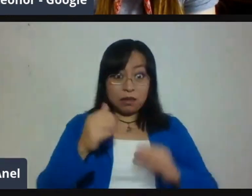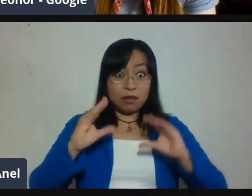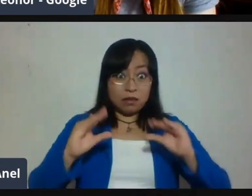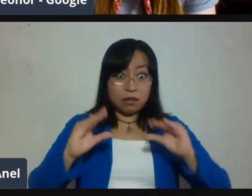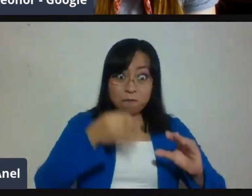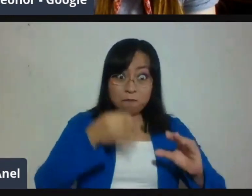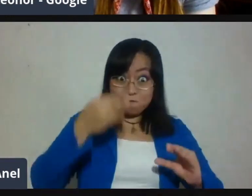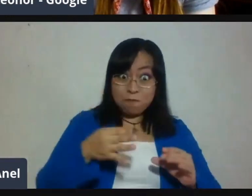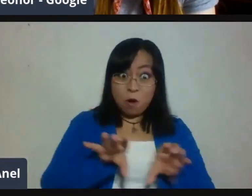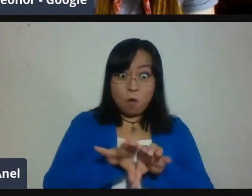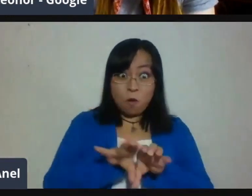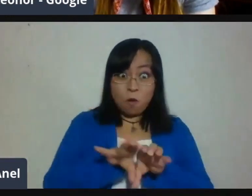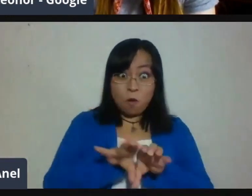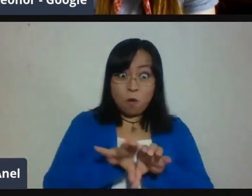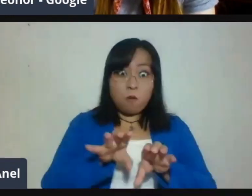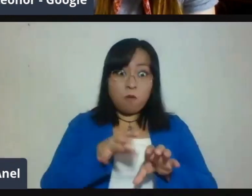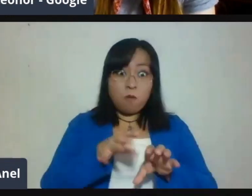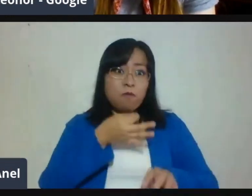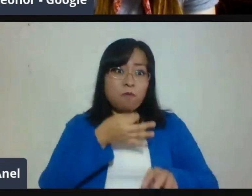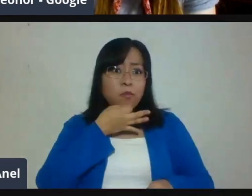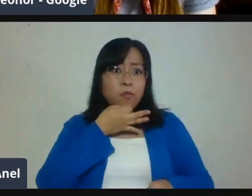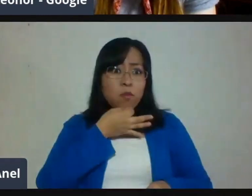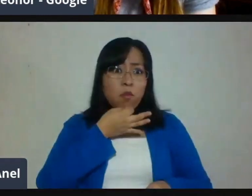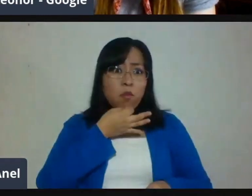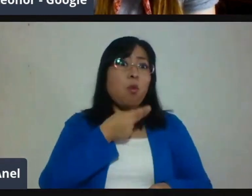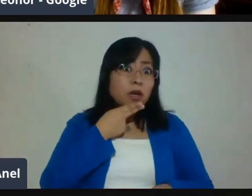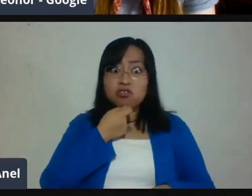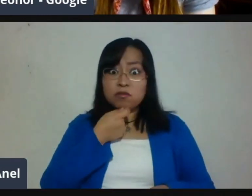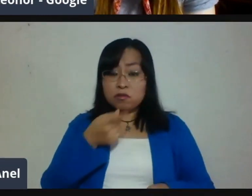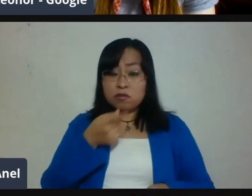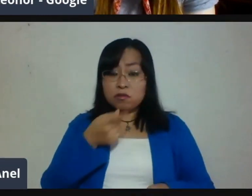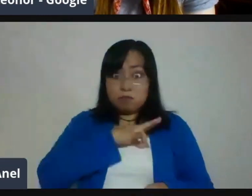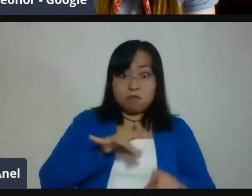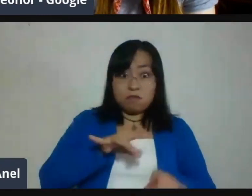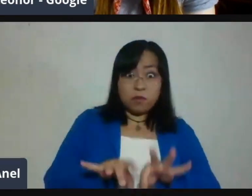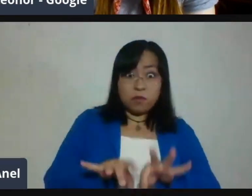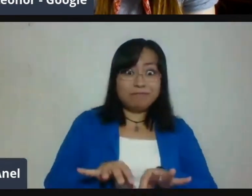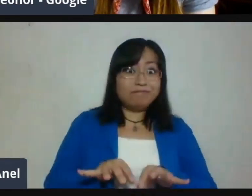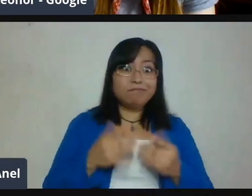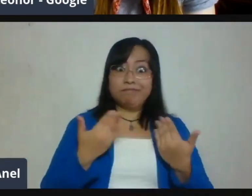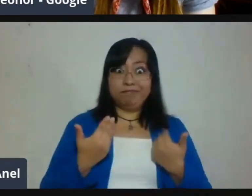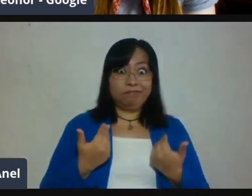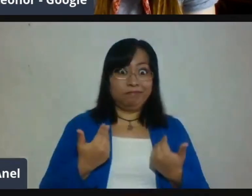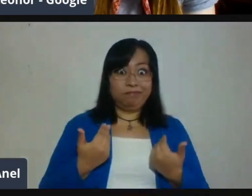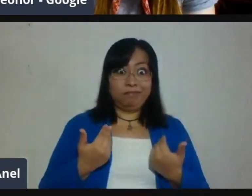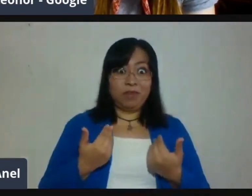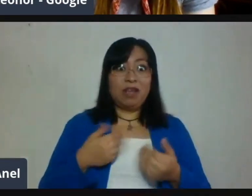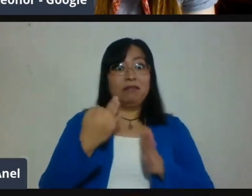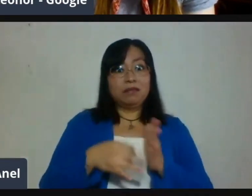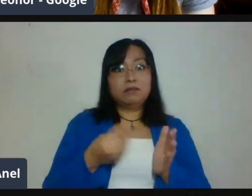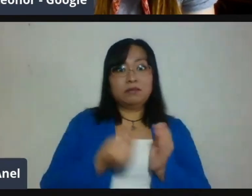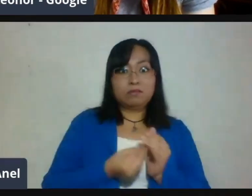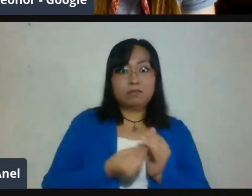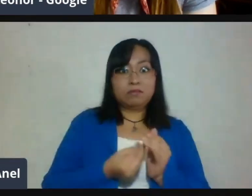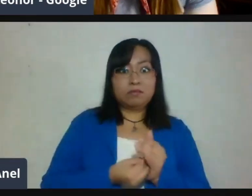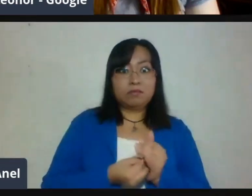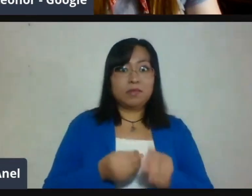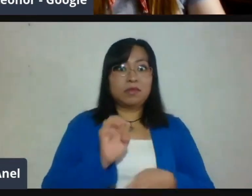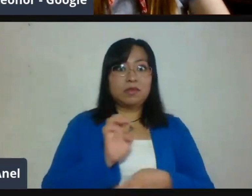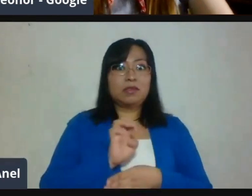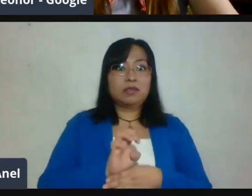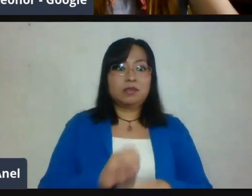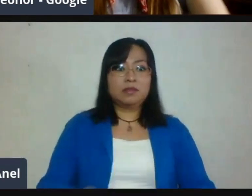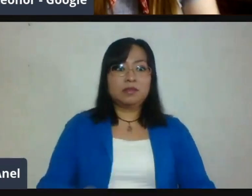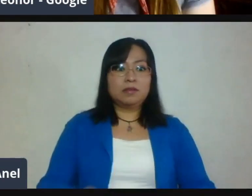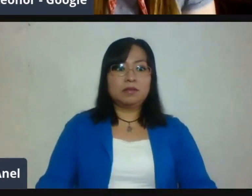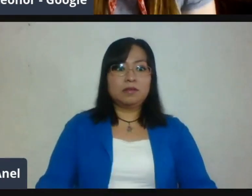teníamos esta parte de que nos enseñaban muy profundamente el tema del civismo, de cómo comportarnos en la calle o en una situación